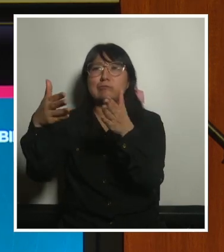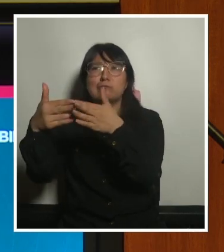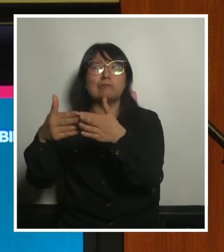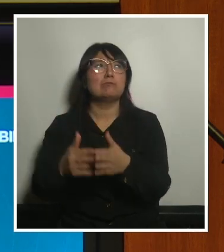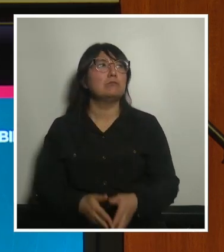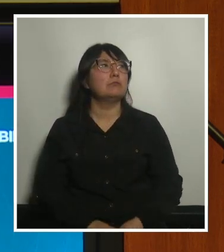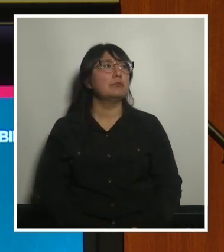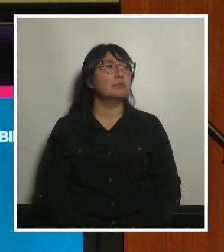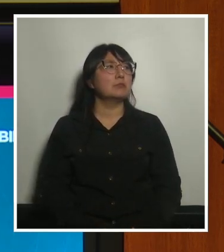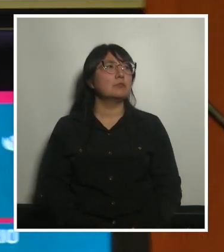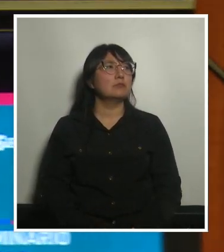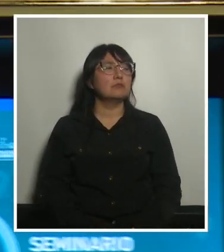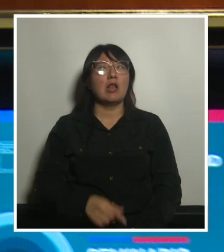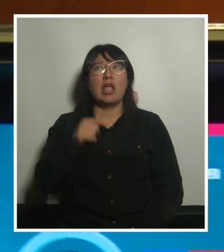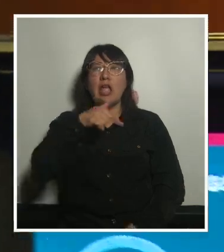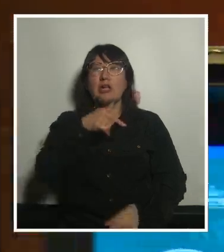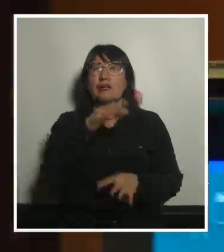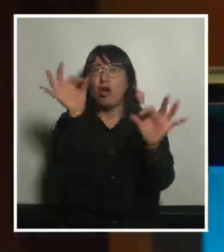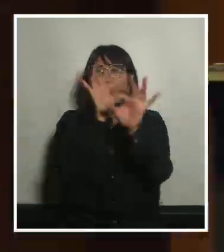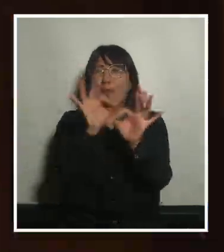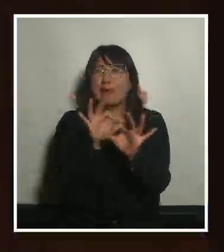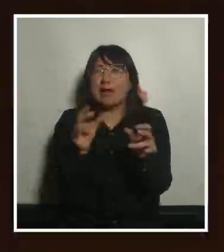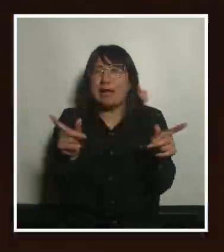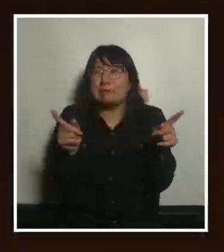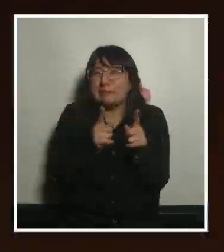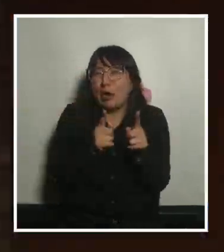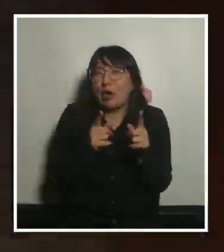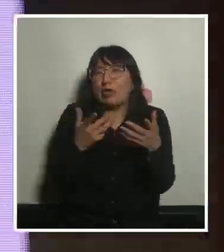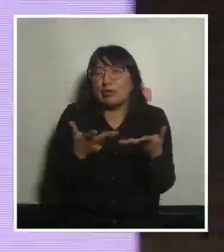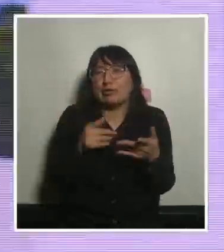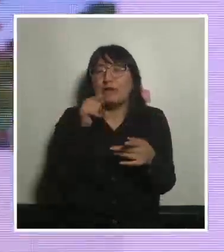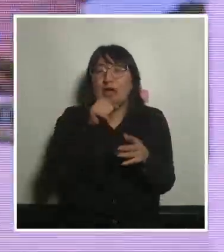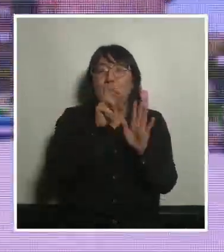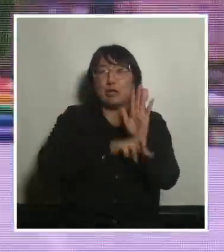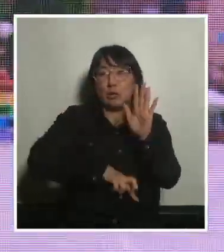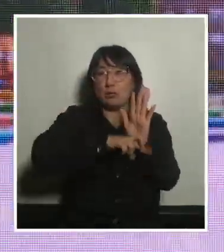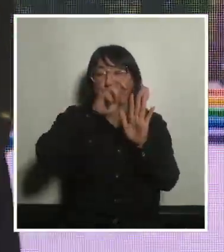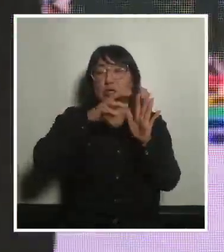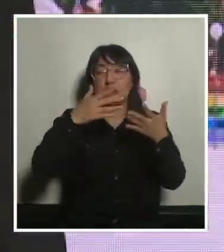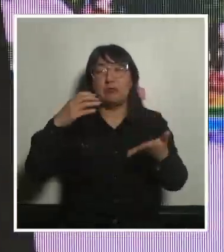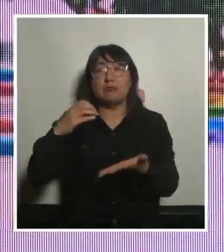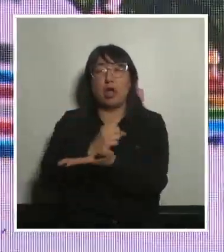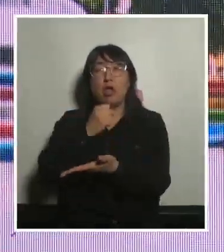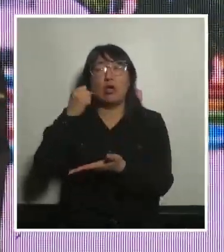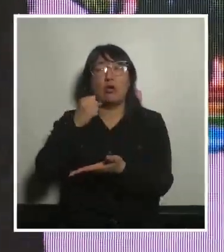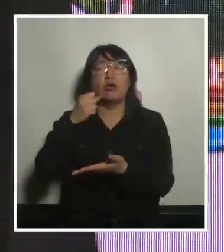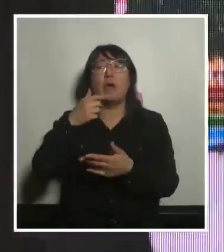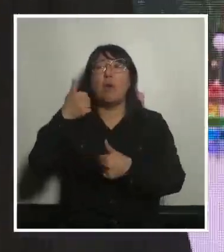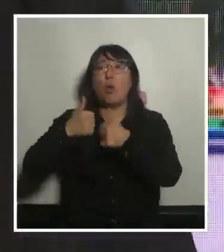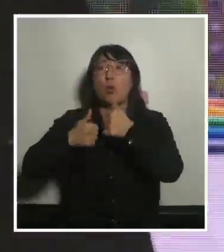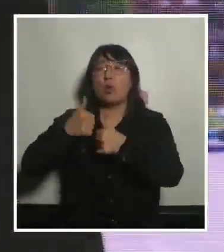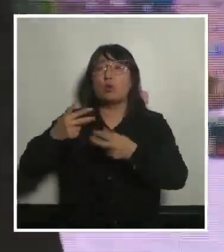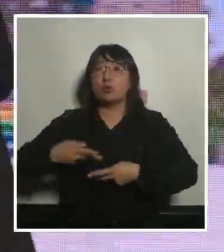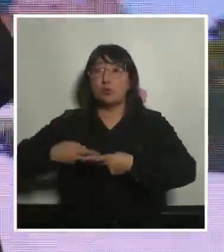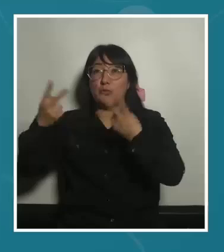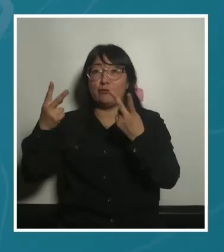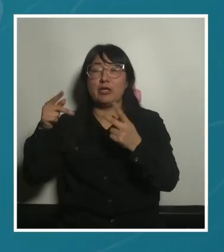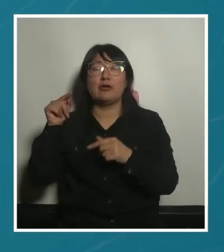esto lo voy a contar como muy por encima es un proceso que es un proyecto que ganamos un concurso público